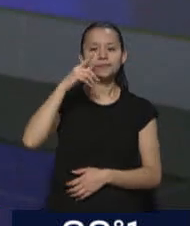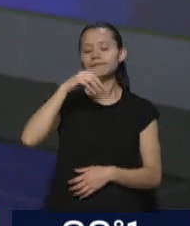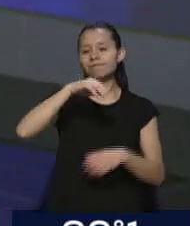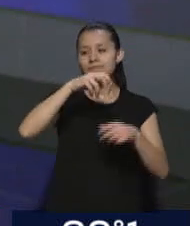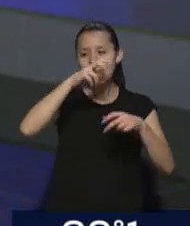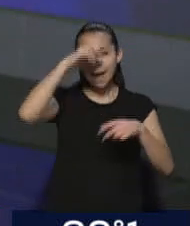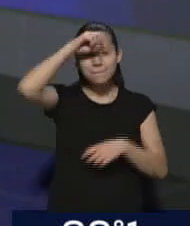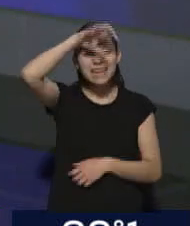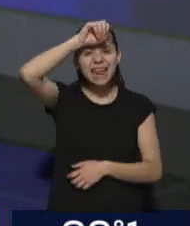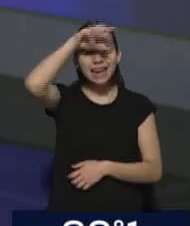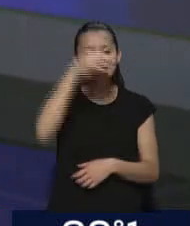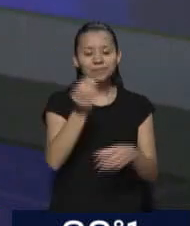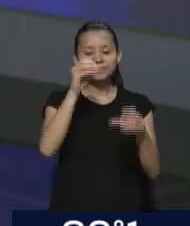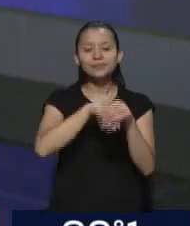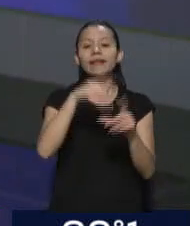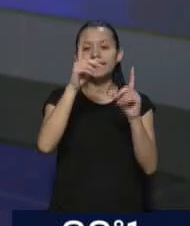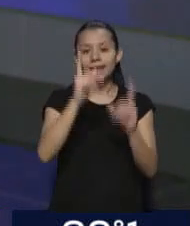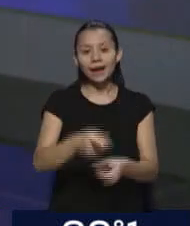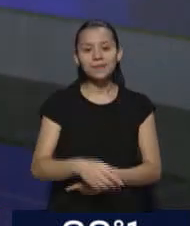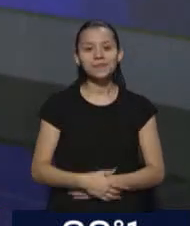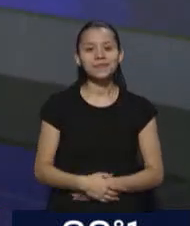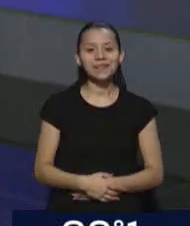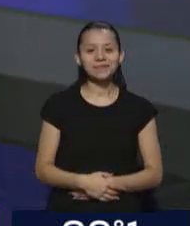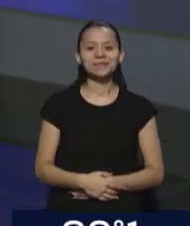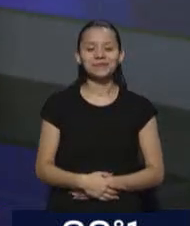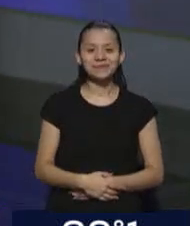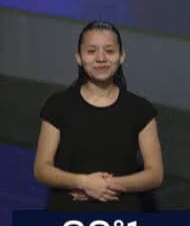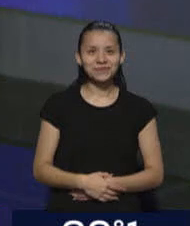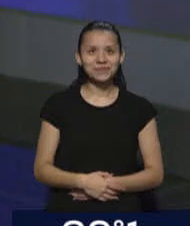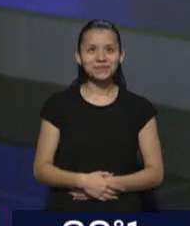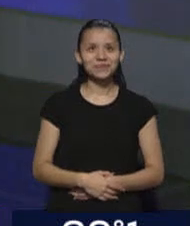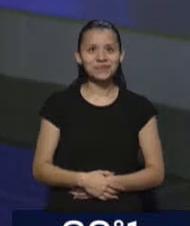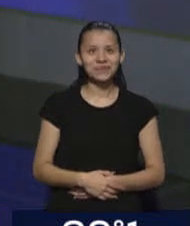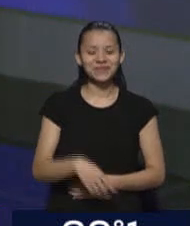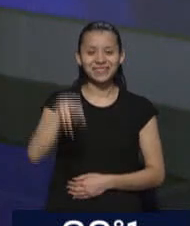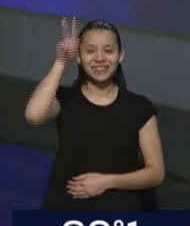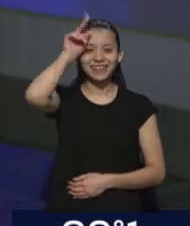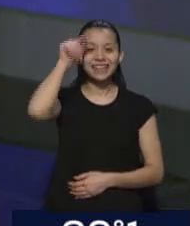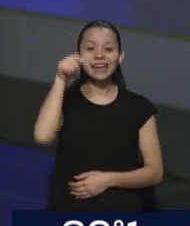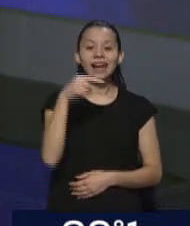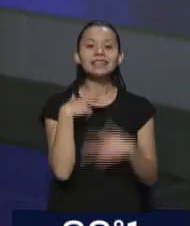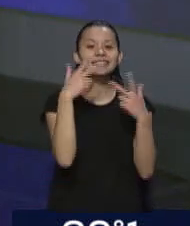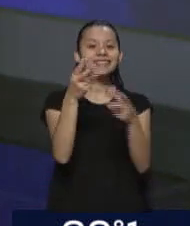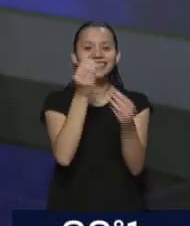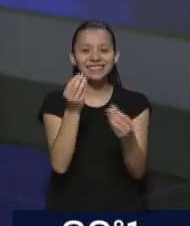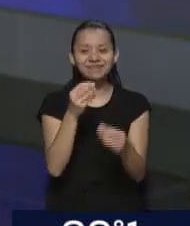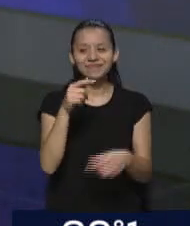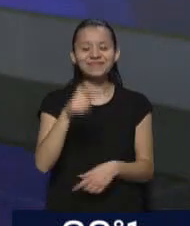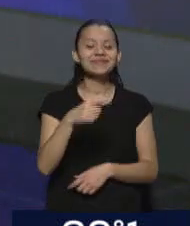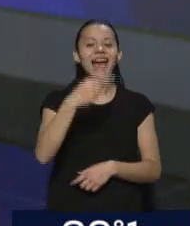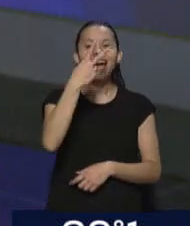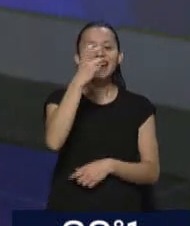A lo que le ha dado importancia a Alfredo Cornejo es que se viene un boom de las energías limpias. Y si se van a sorprender, porque